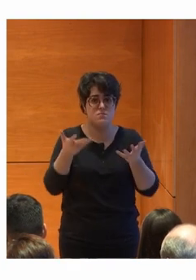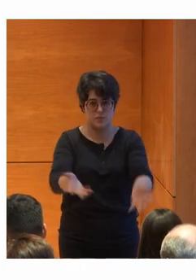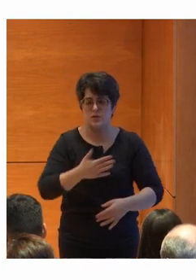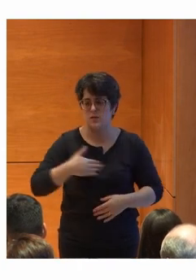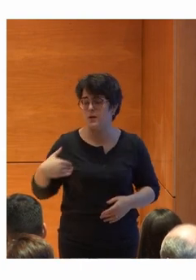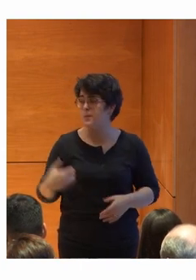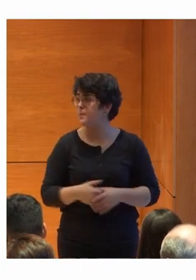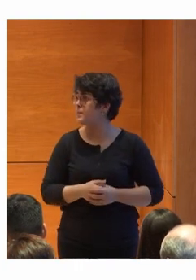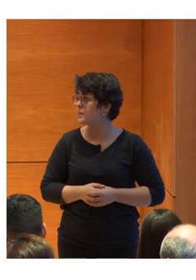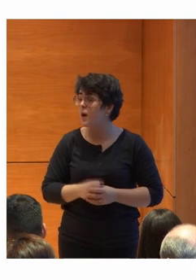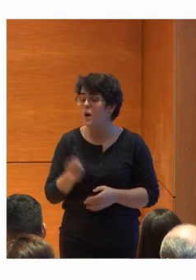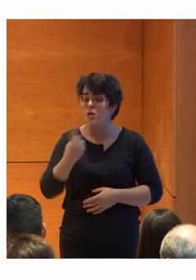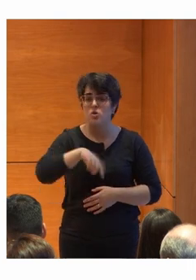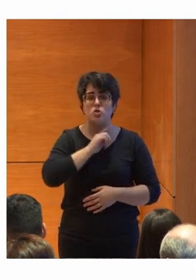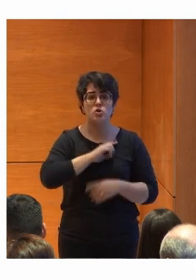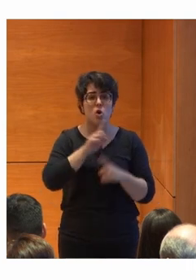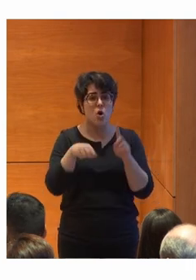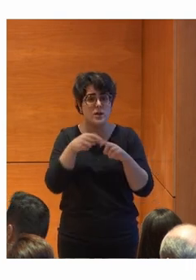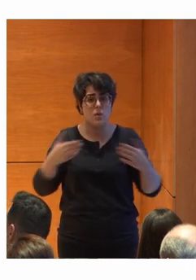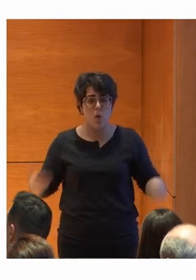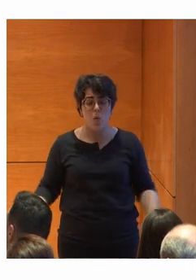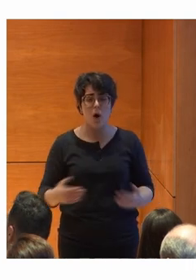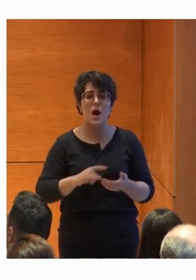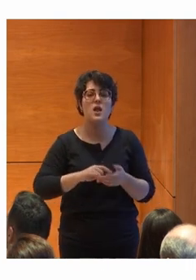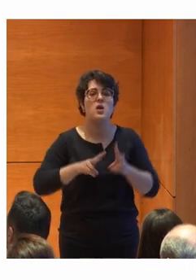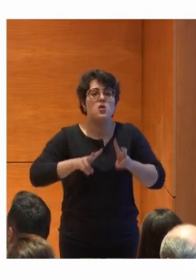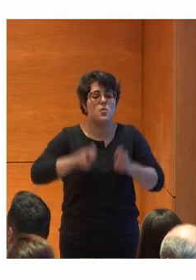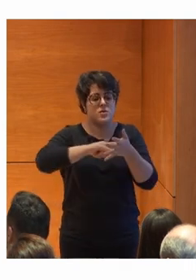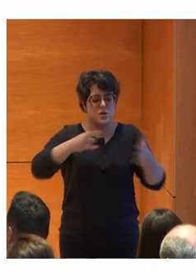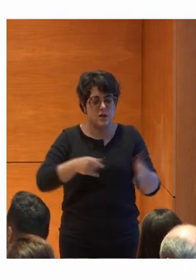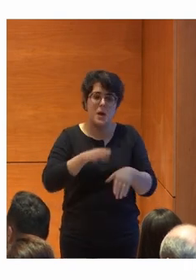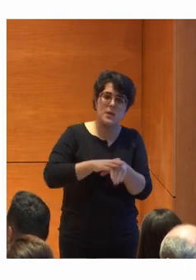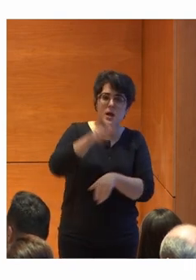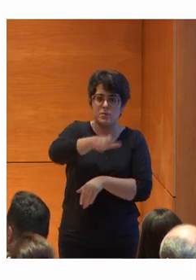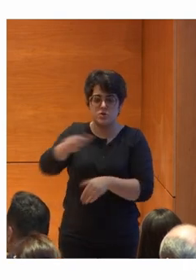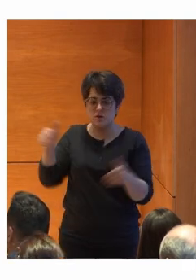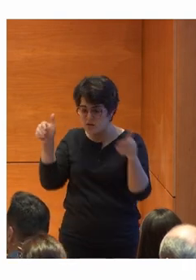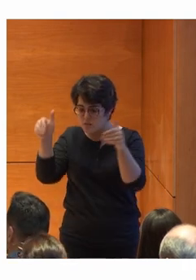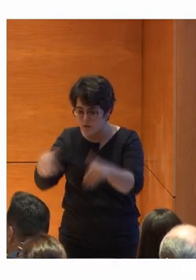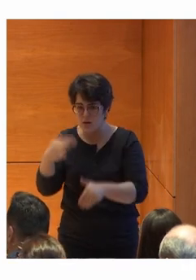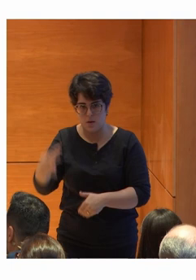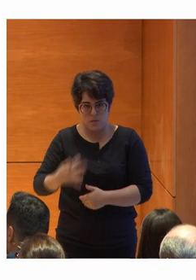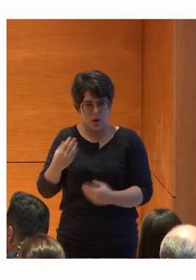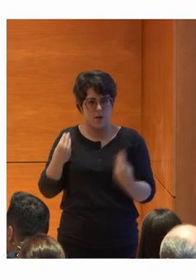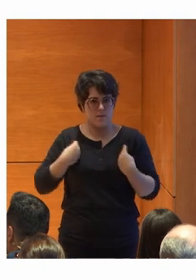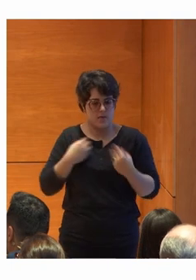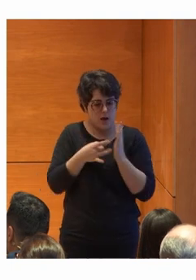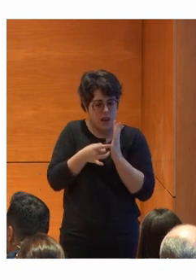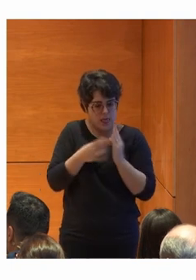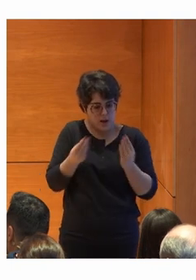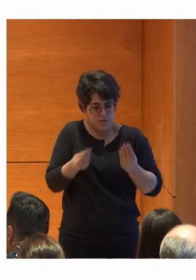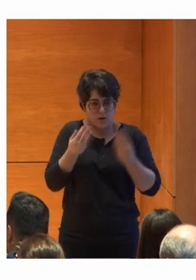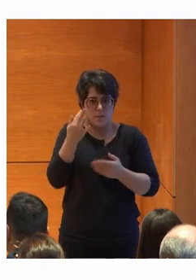Bueno, pues nuestro propósito, crear innovaciones tecnológicas centradas en las personas para mejorar su calidad de vida y romper